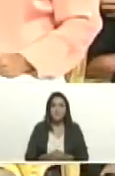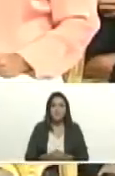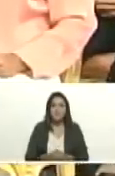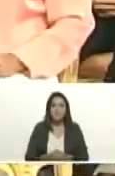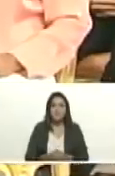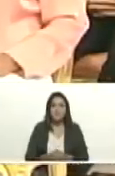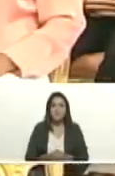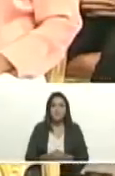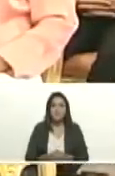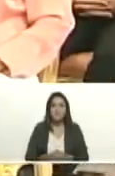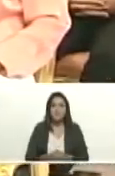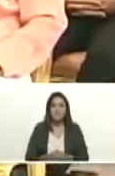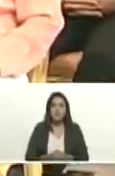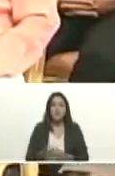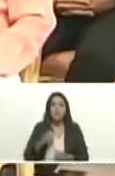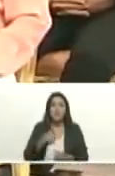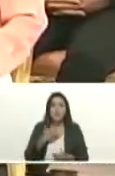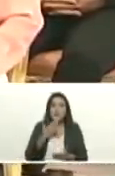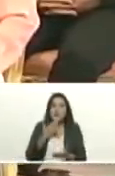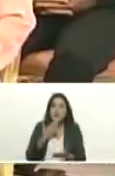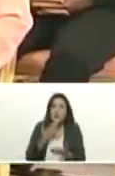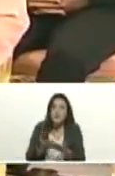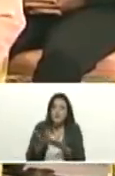yo agradezco el apoyo